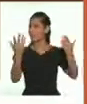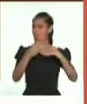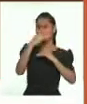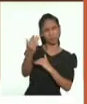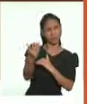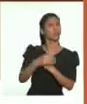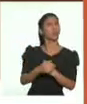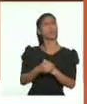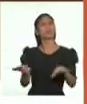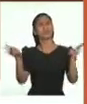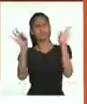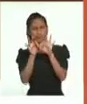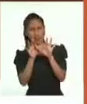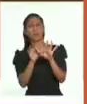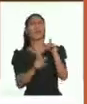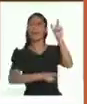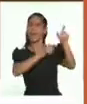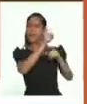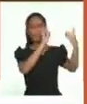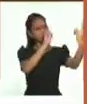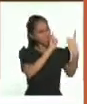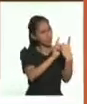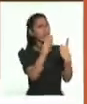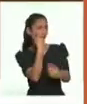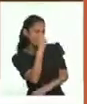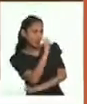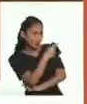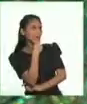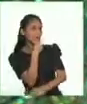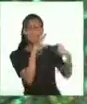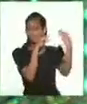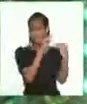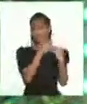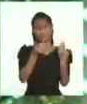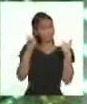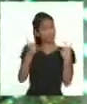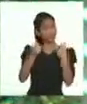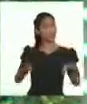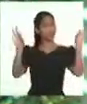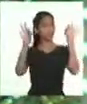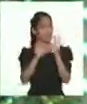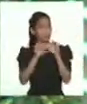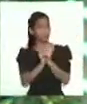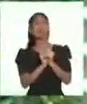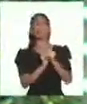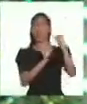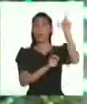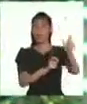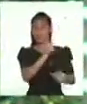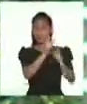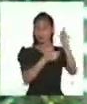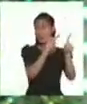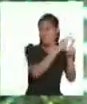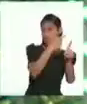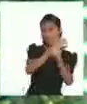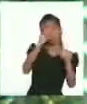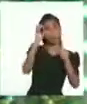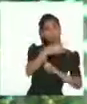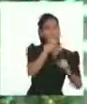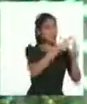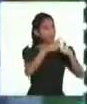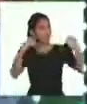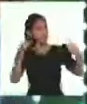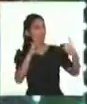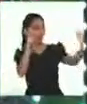Y para convivir, hay que conocer y compartir como lo hizo Mario al principio. Es cierto, conocer y compartir para saber convivir.